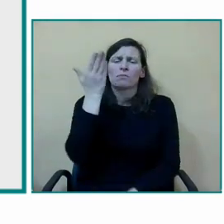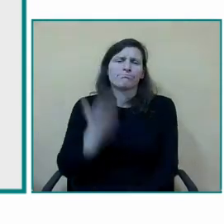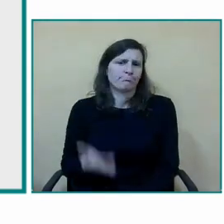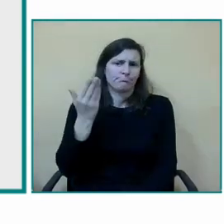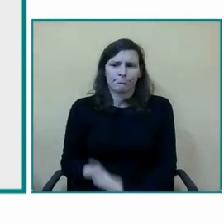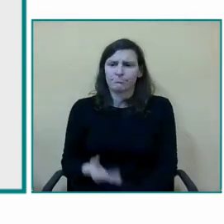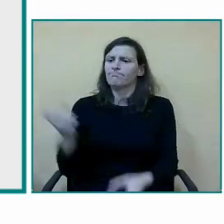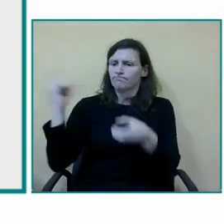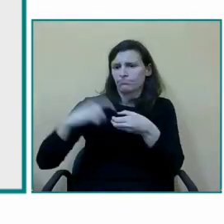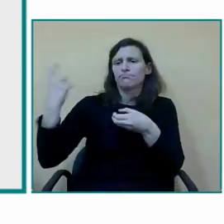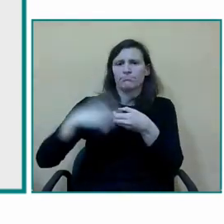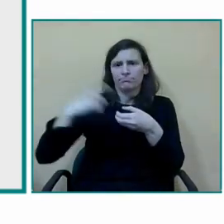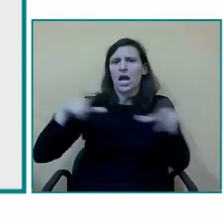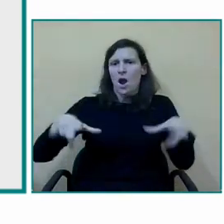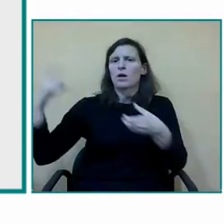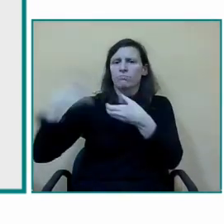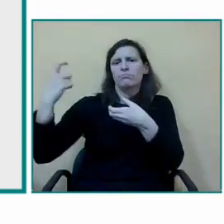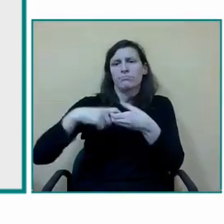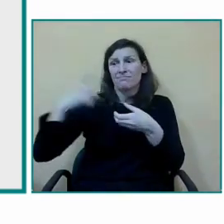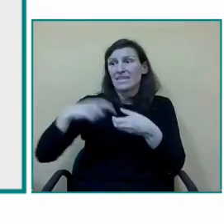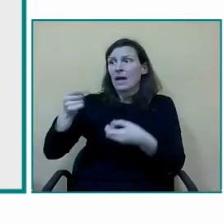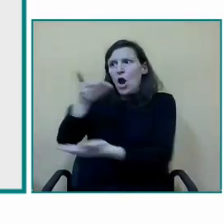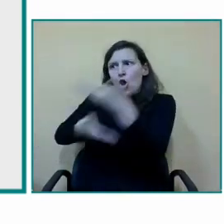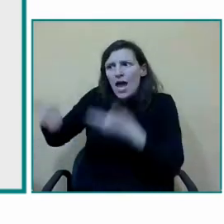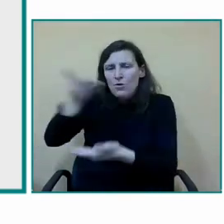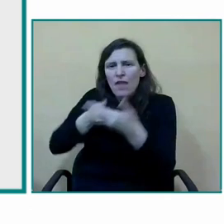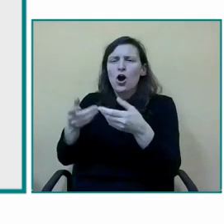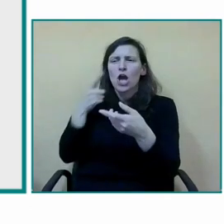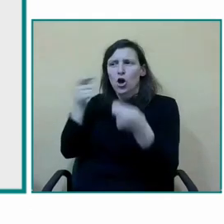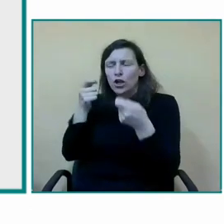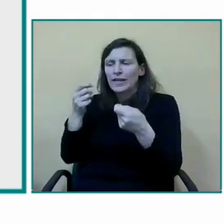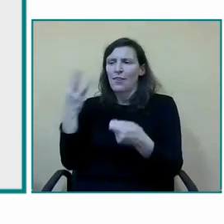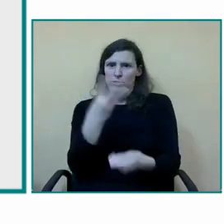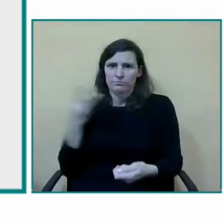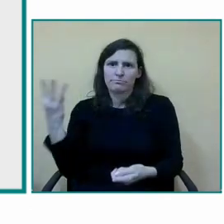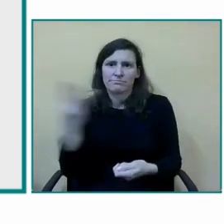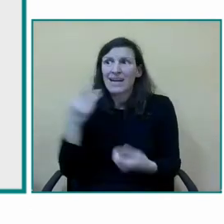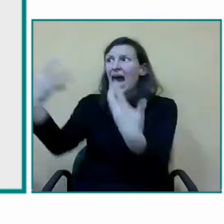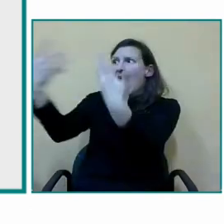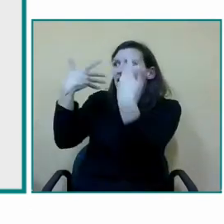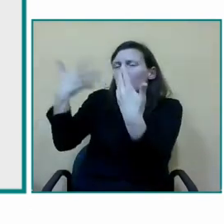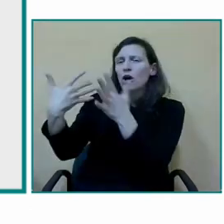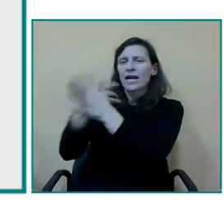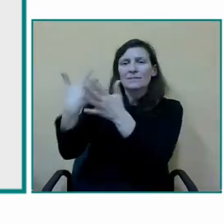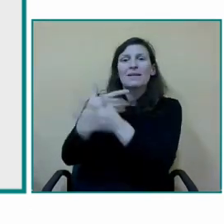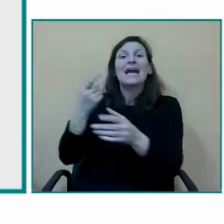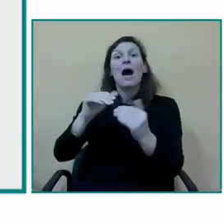y coordinada en todo momento va a proporcionar la identidad nos va a asesorar anticipa y refuerza todos los contenidos en